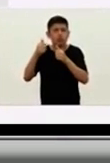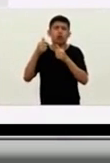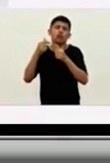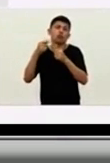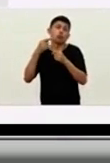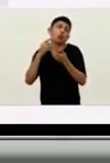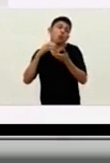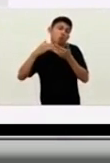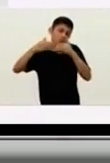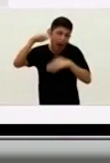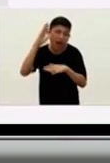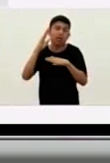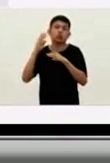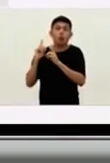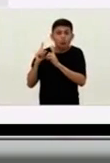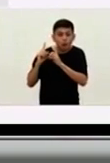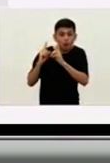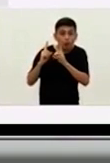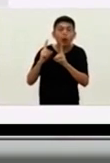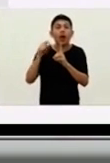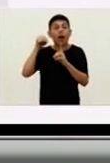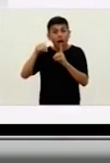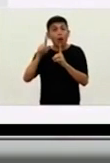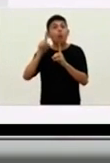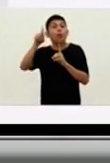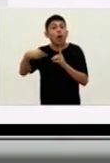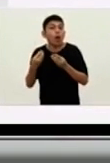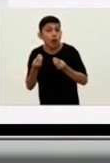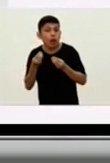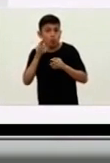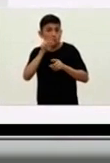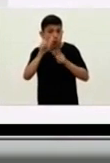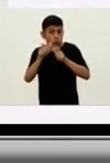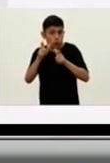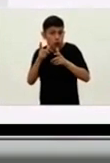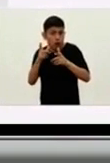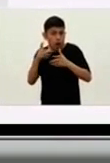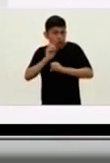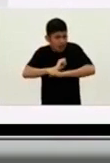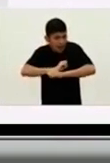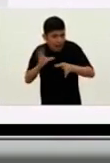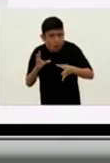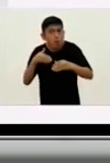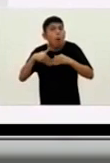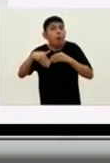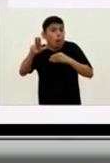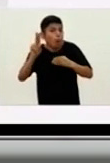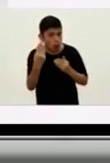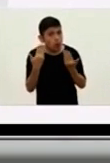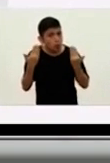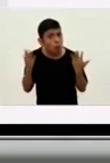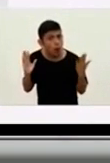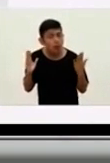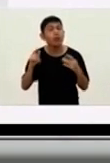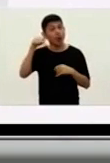manera casi sostenida, vamos a tener estos casos graves que pueden llegar a fallecer. En el día de